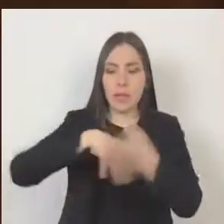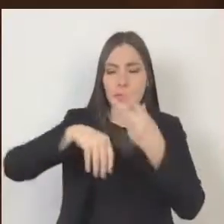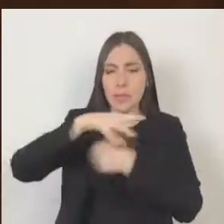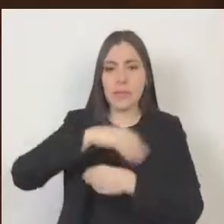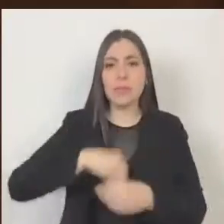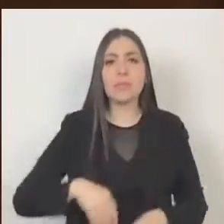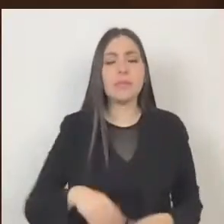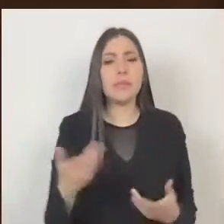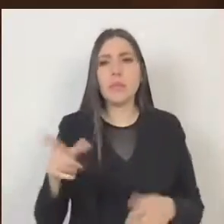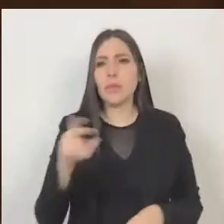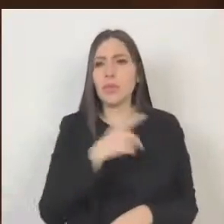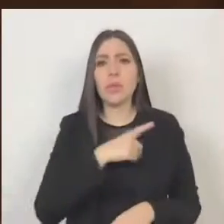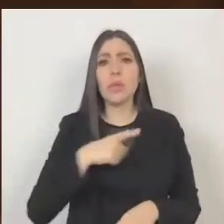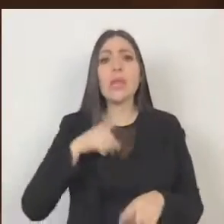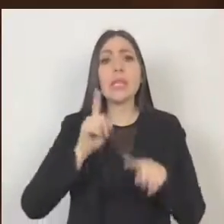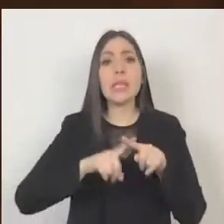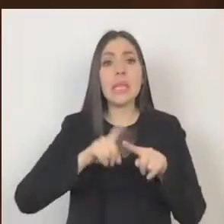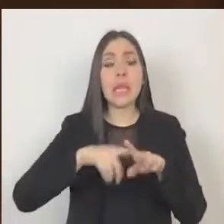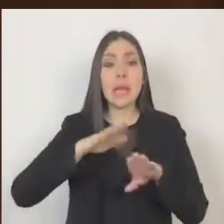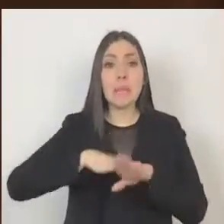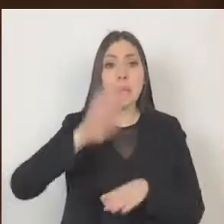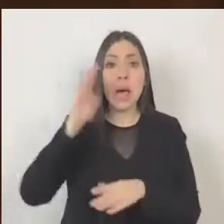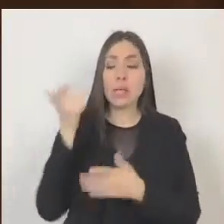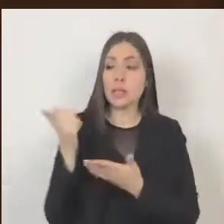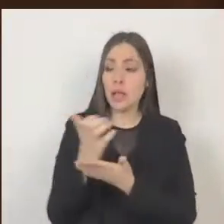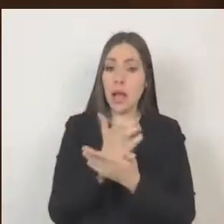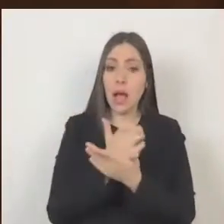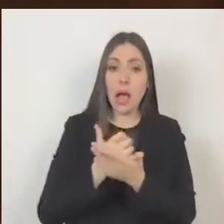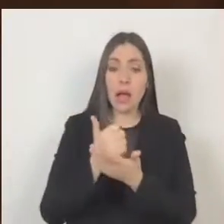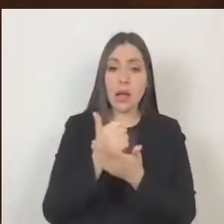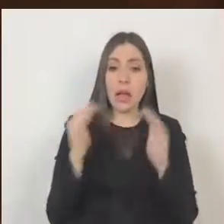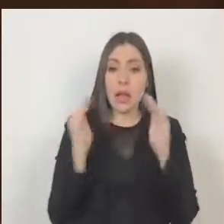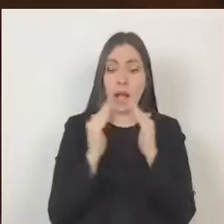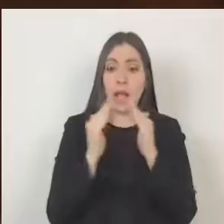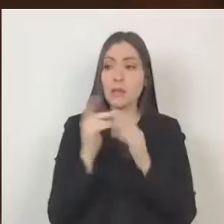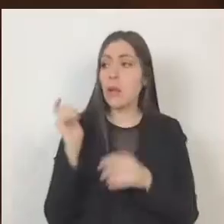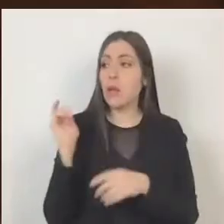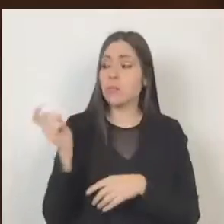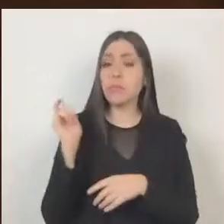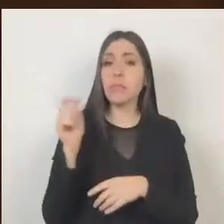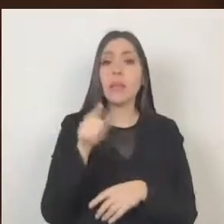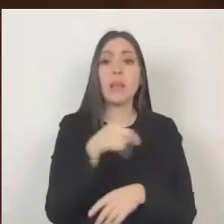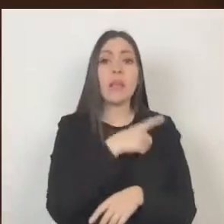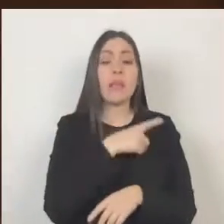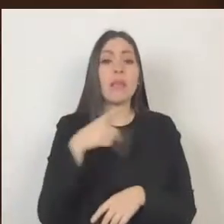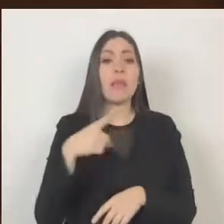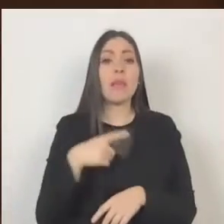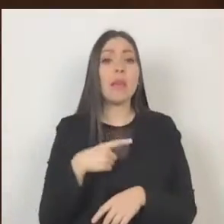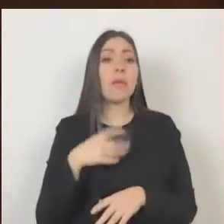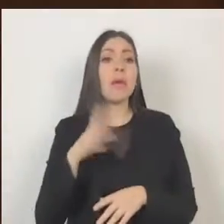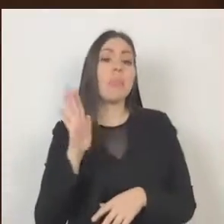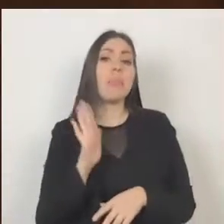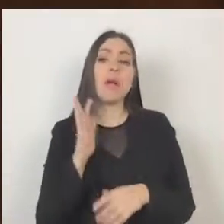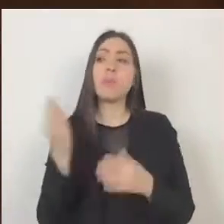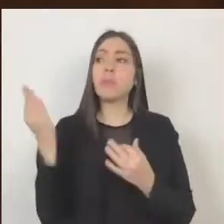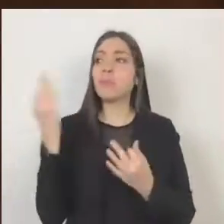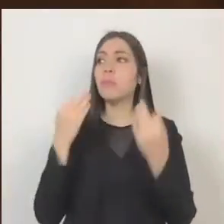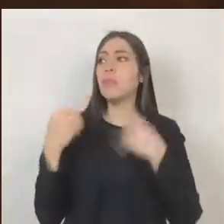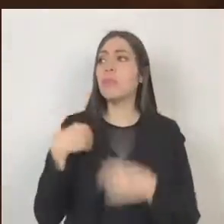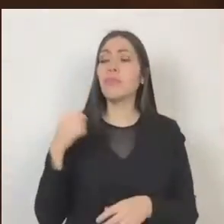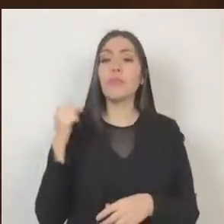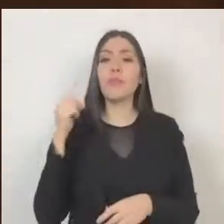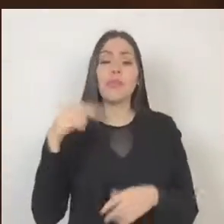que quien aporta mayores recursos económicos al hogar, debe tener una situación privilegiada. Por ello,